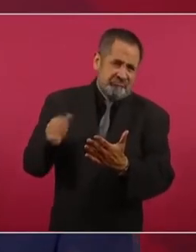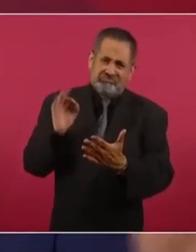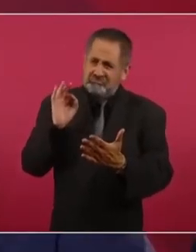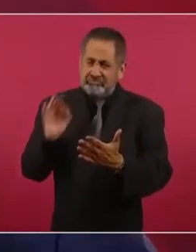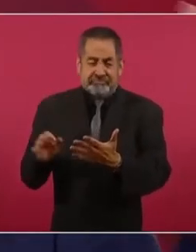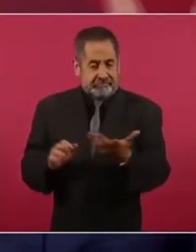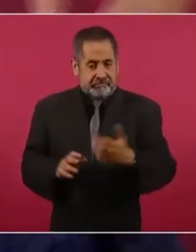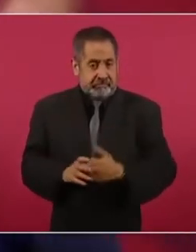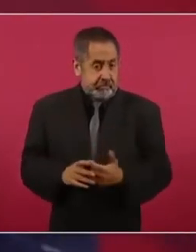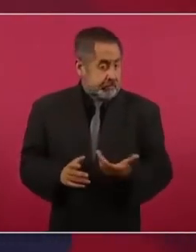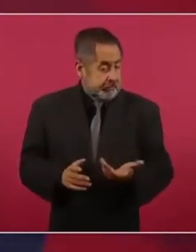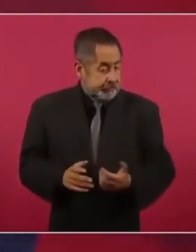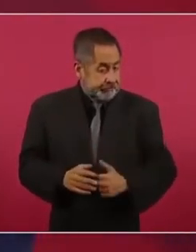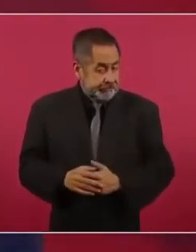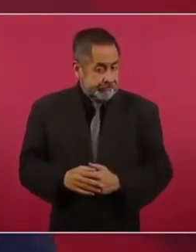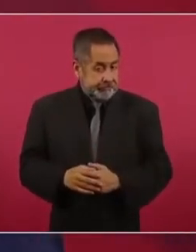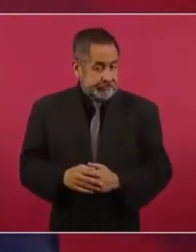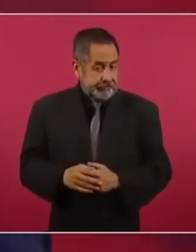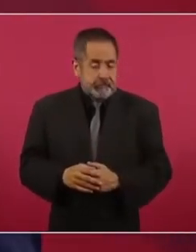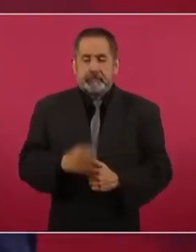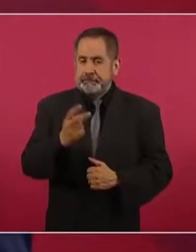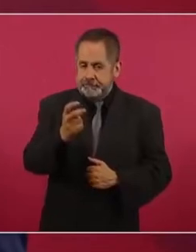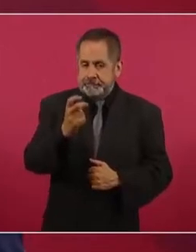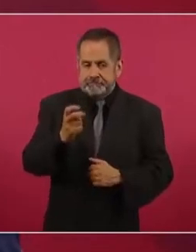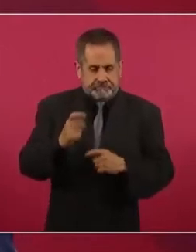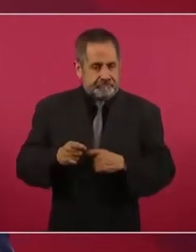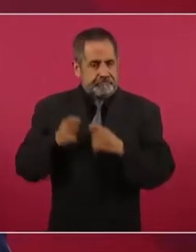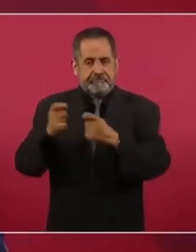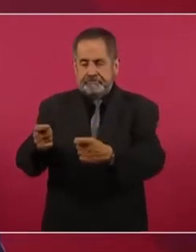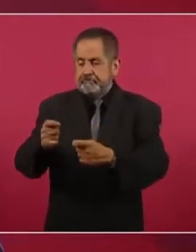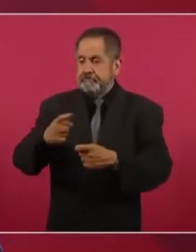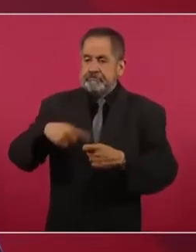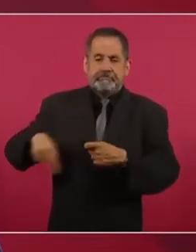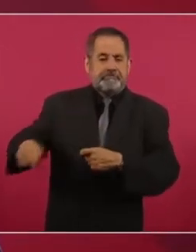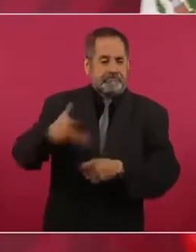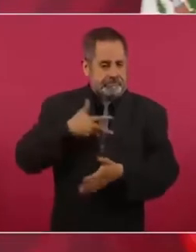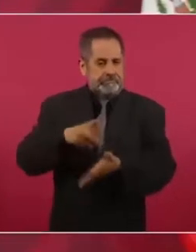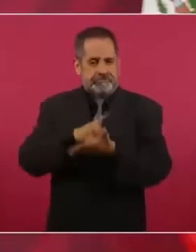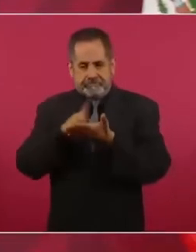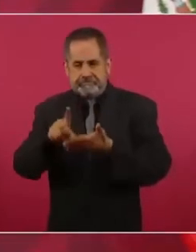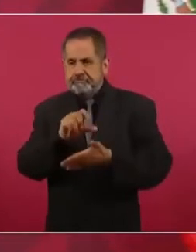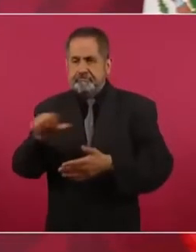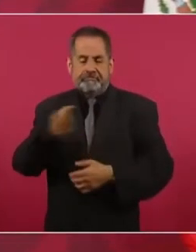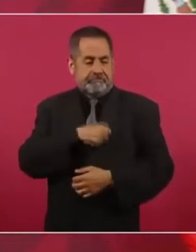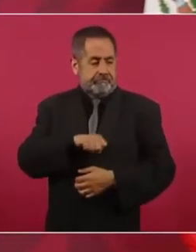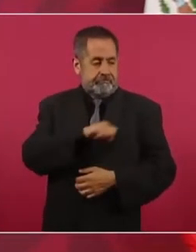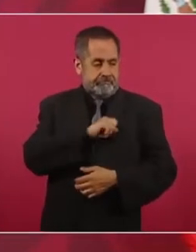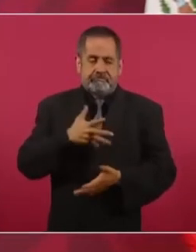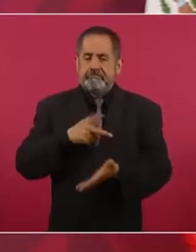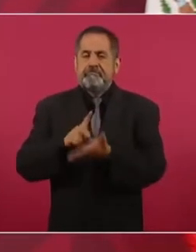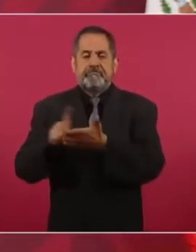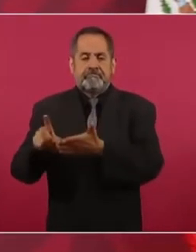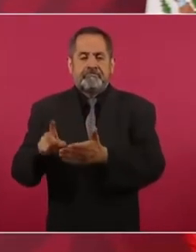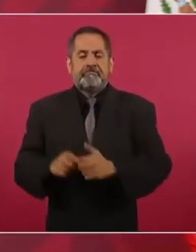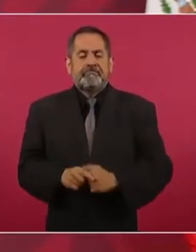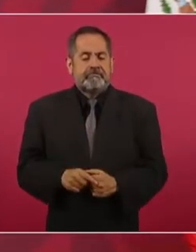Bueno, vamos a garantizar ahora el derecho a la salud. Y